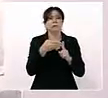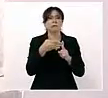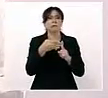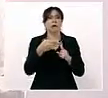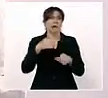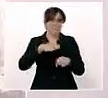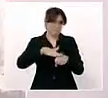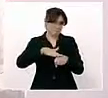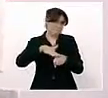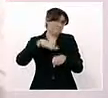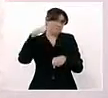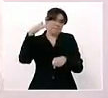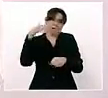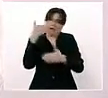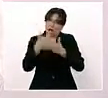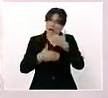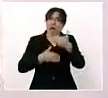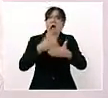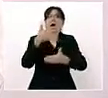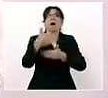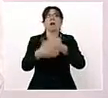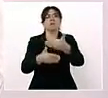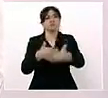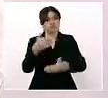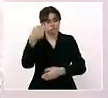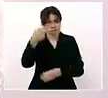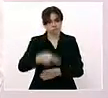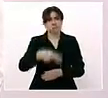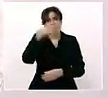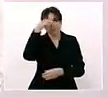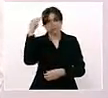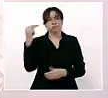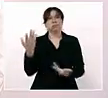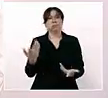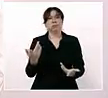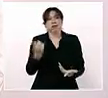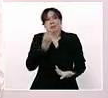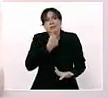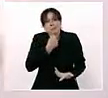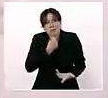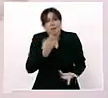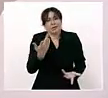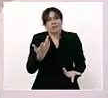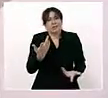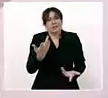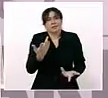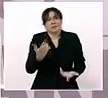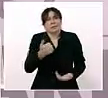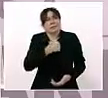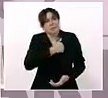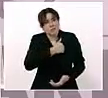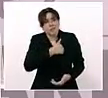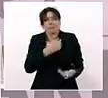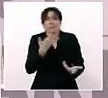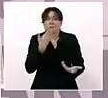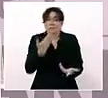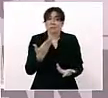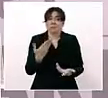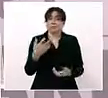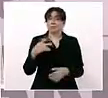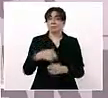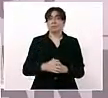más progreso a la capital del Estado, que no se quede todo